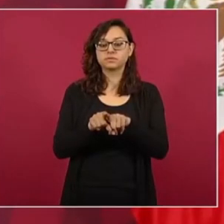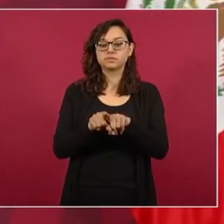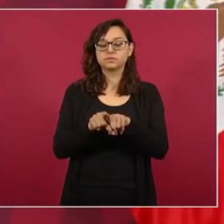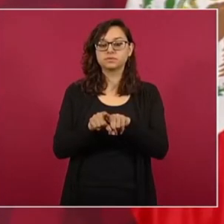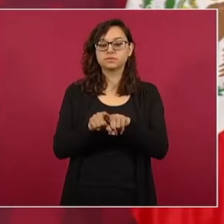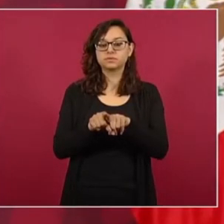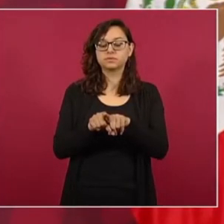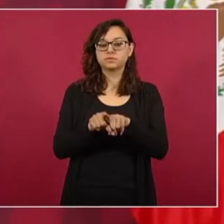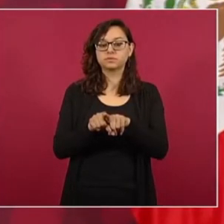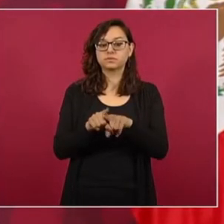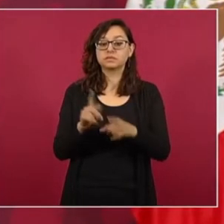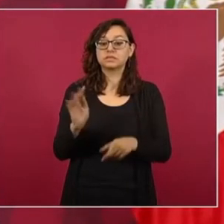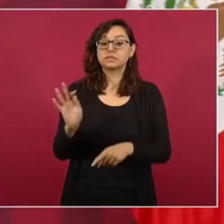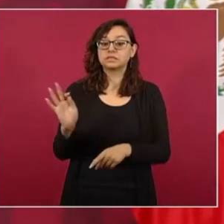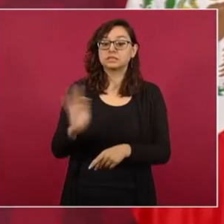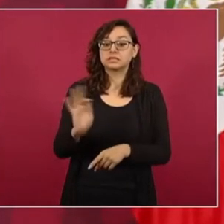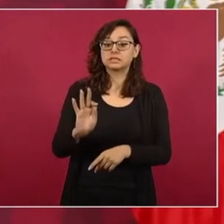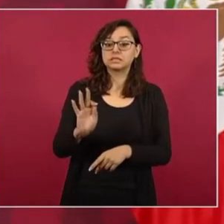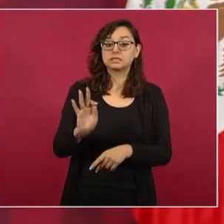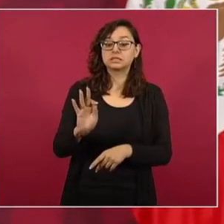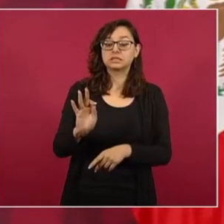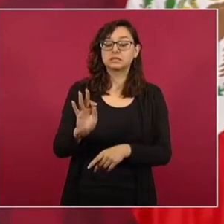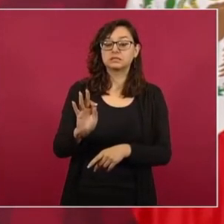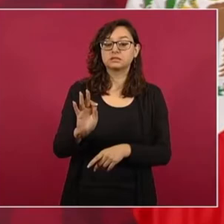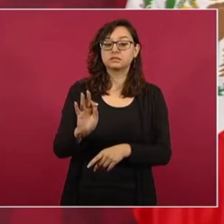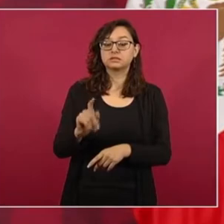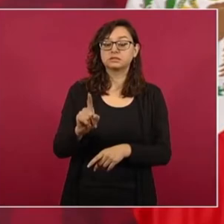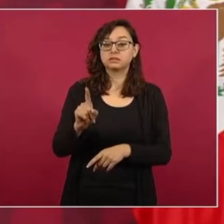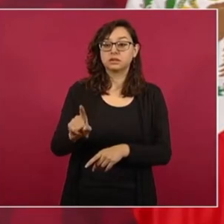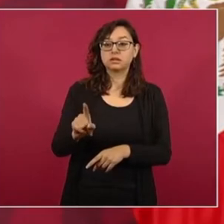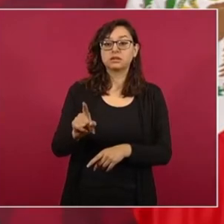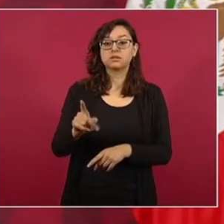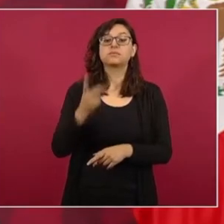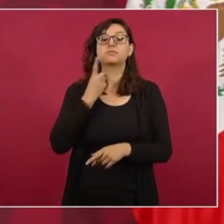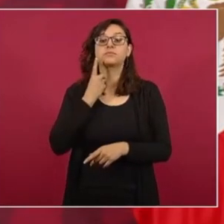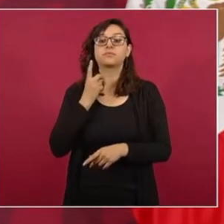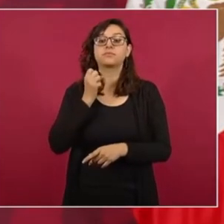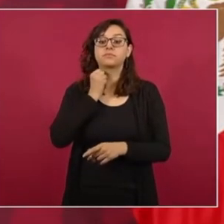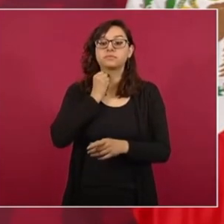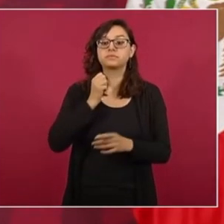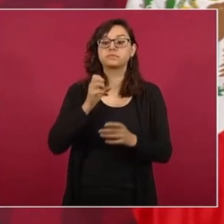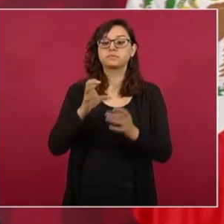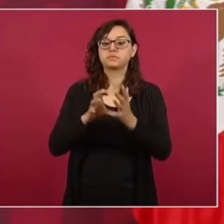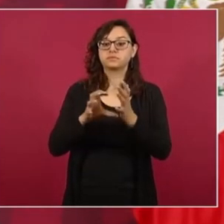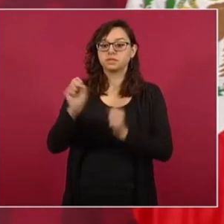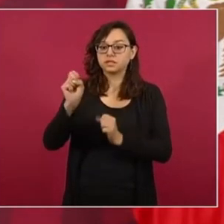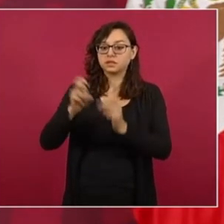impidan la reforma constitucional, que puedan más